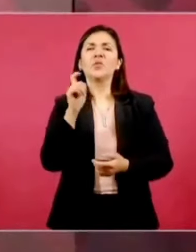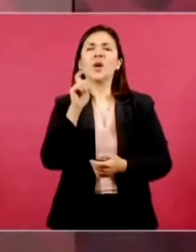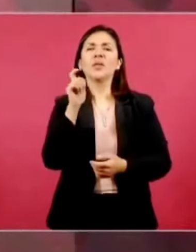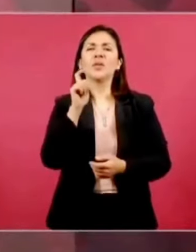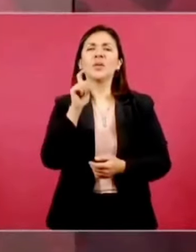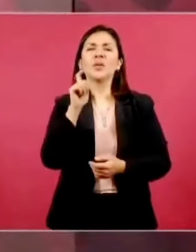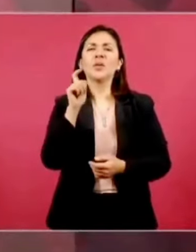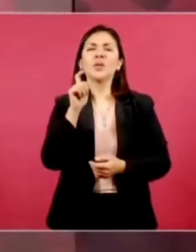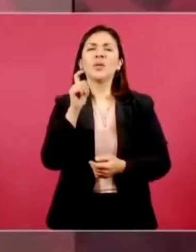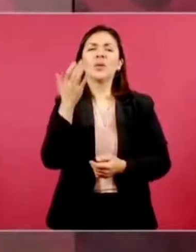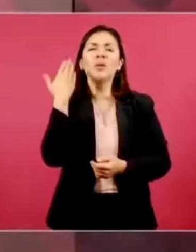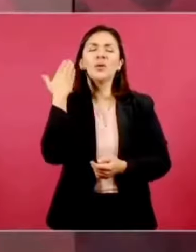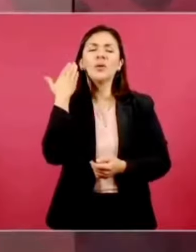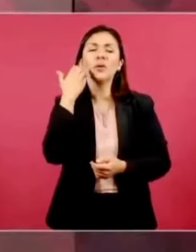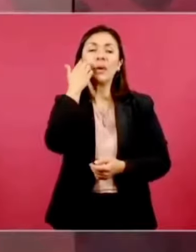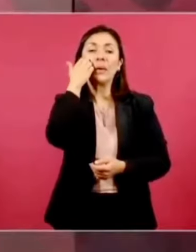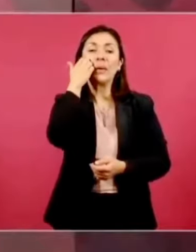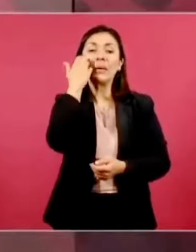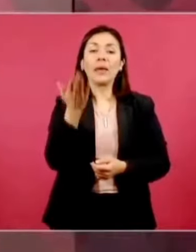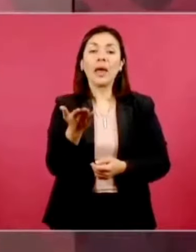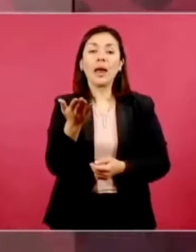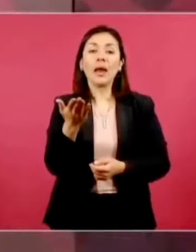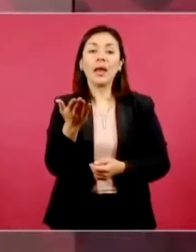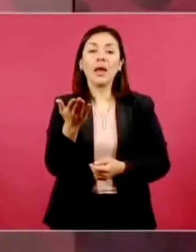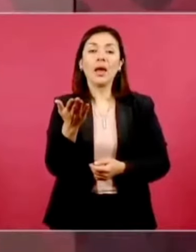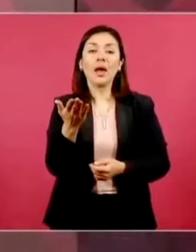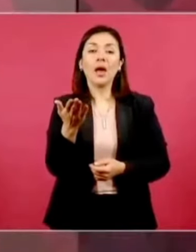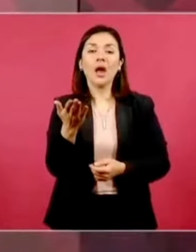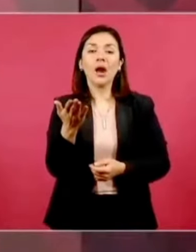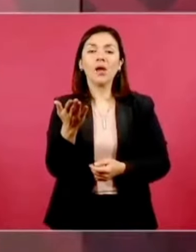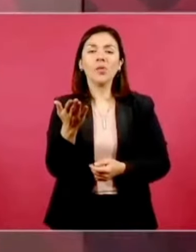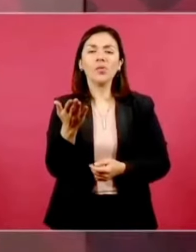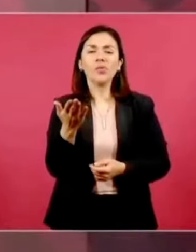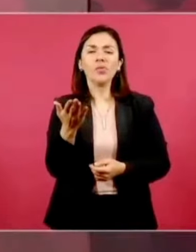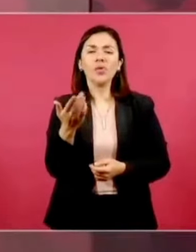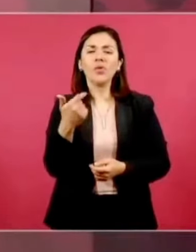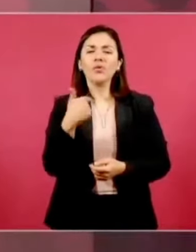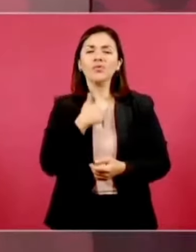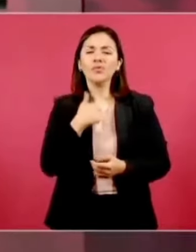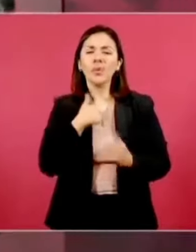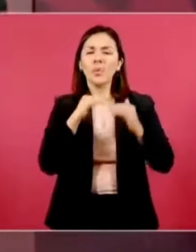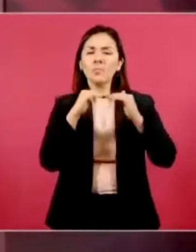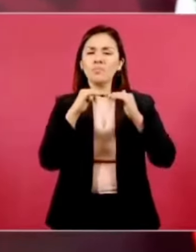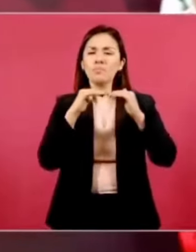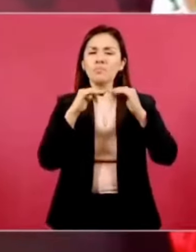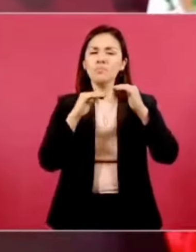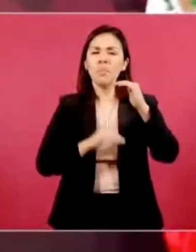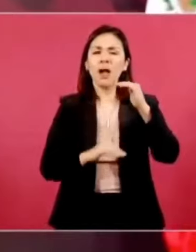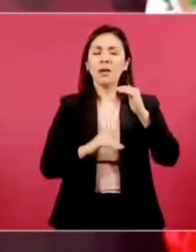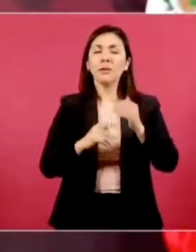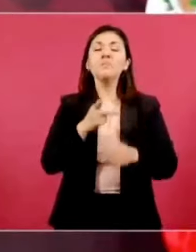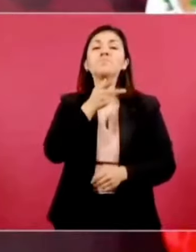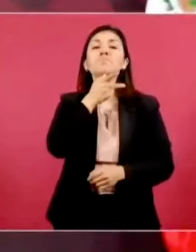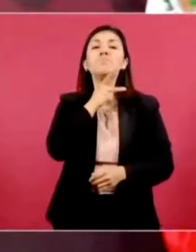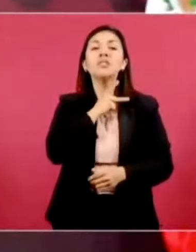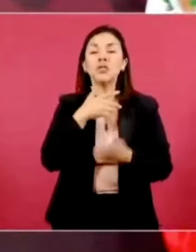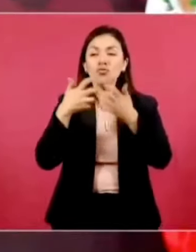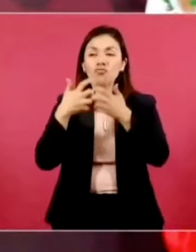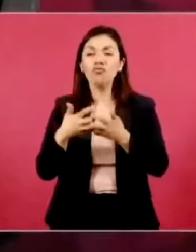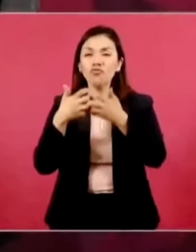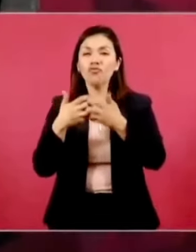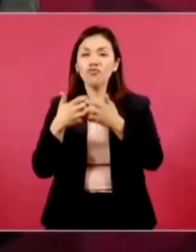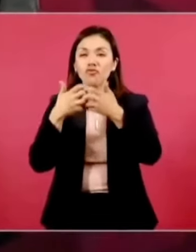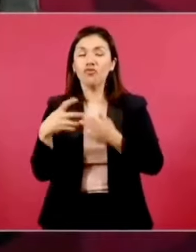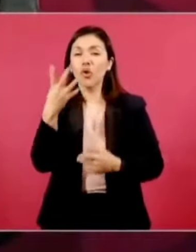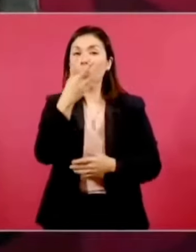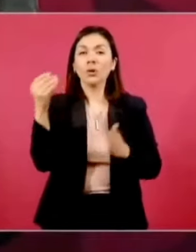bajáramos, creo que 400 mil barriles diarios de petróleo, estaba